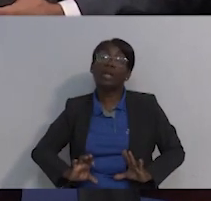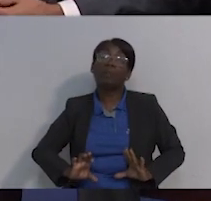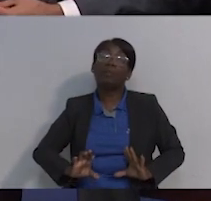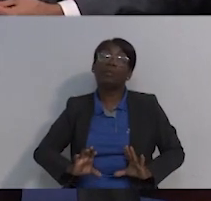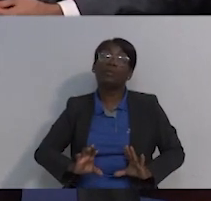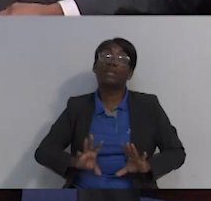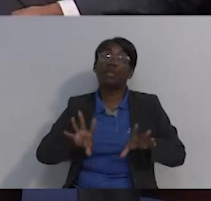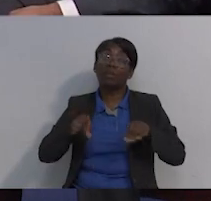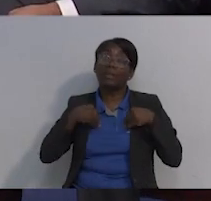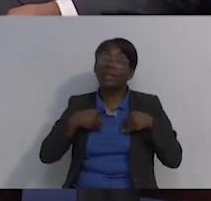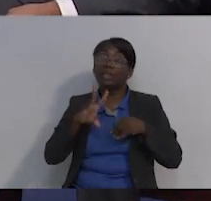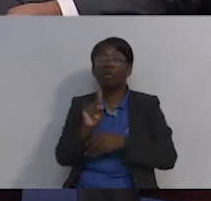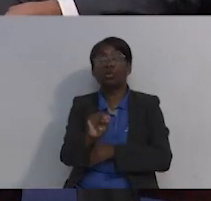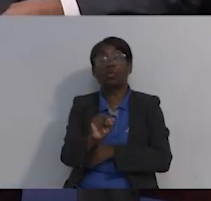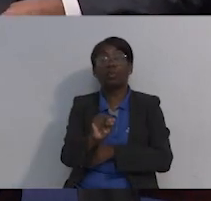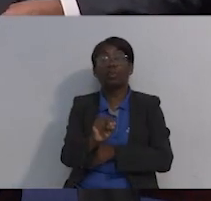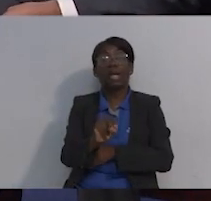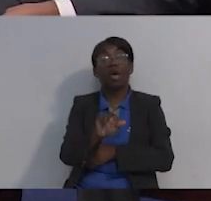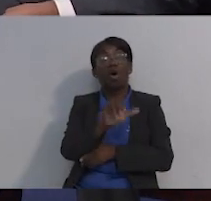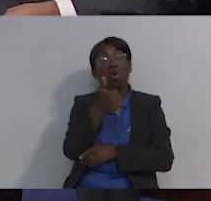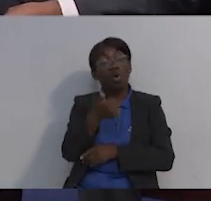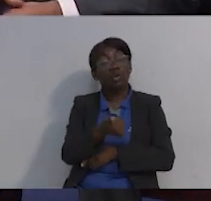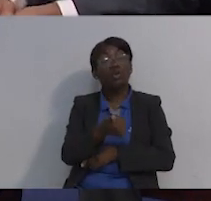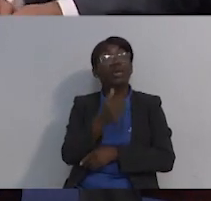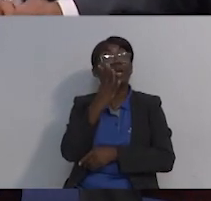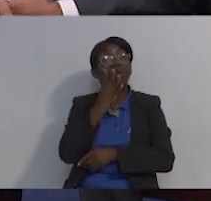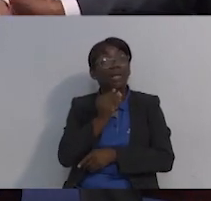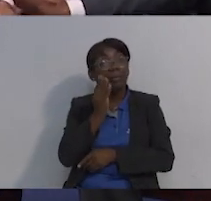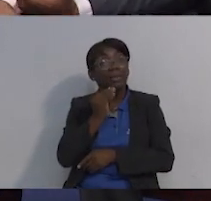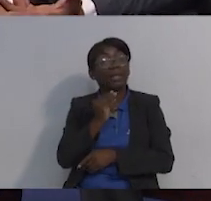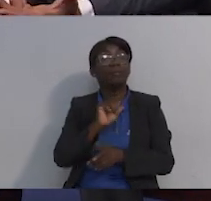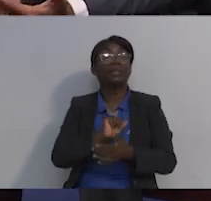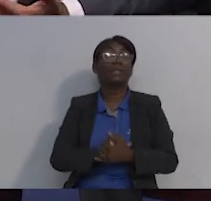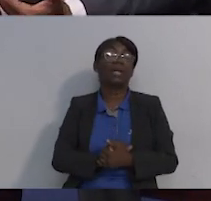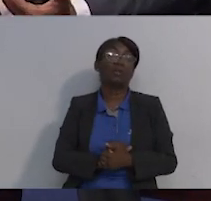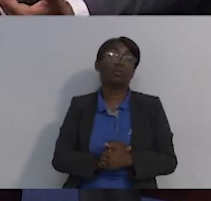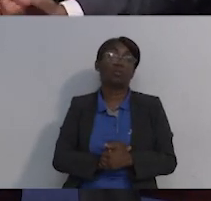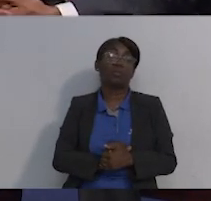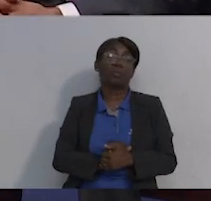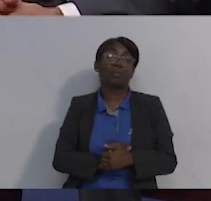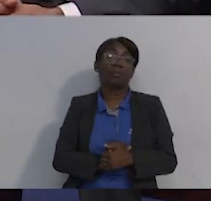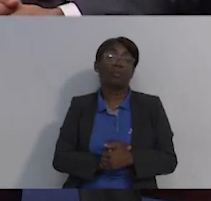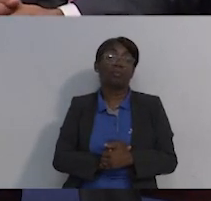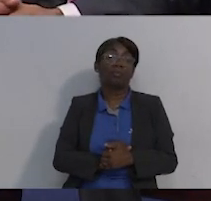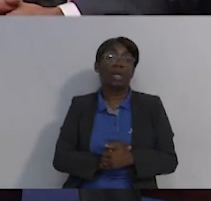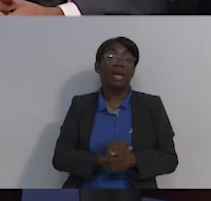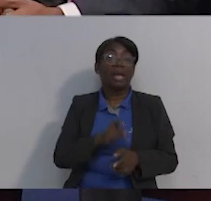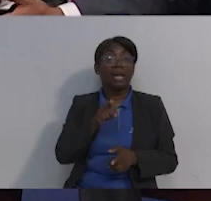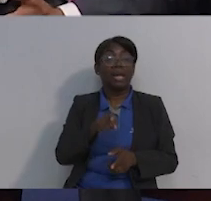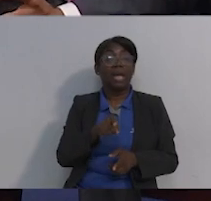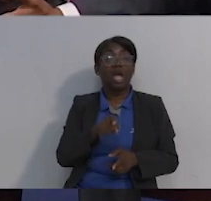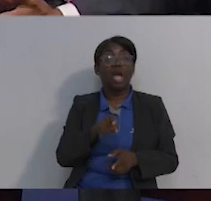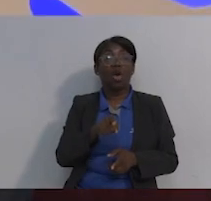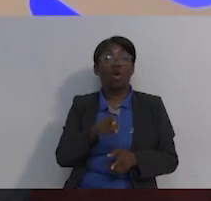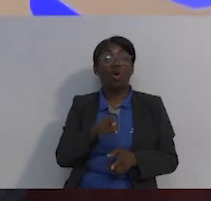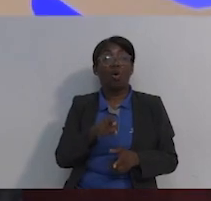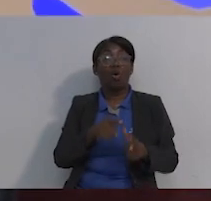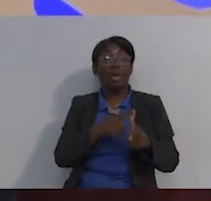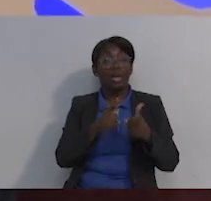que precisamente es un puerto permanente por el cual se puede colocar el medicamento y que